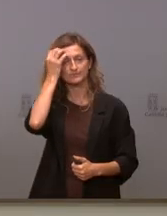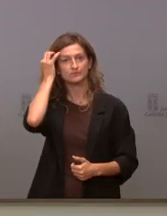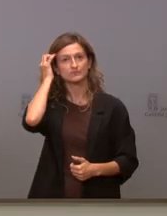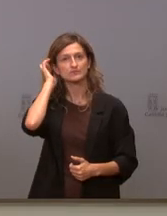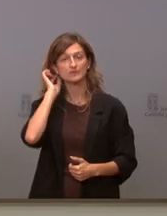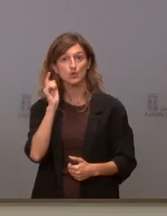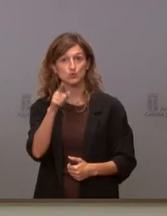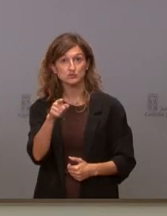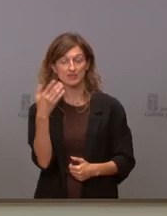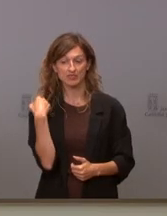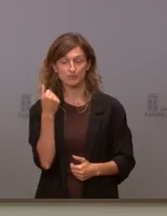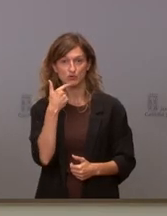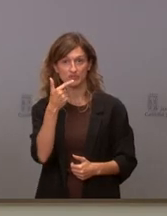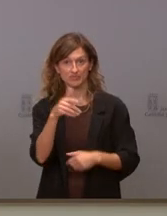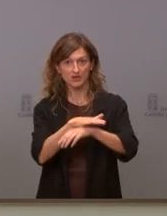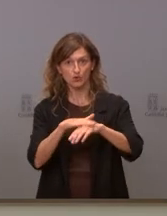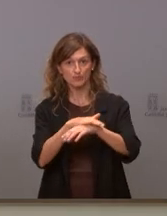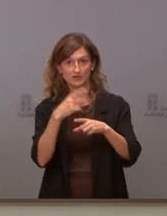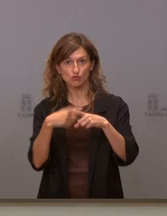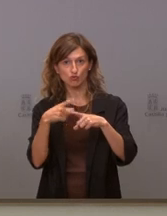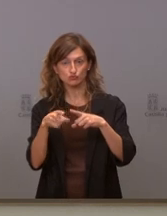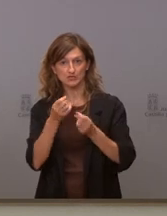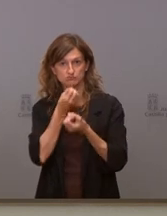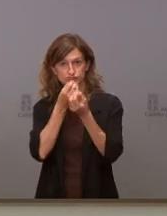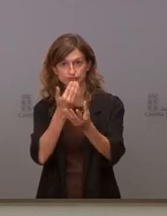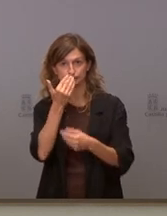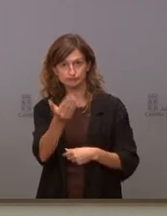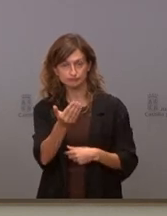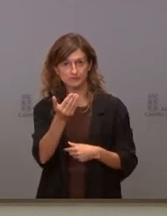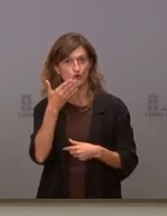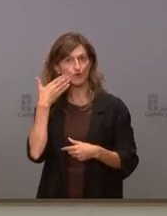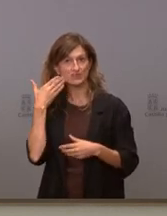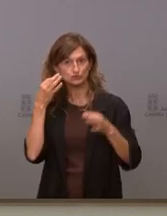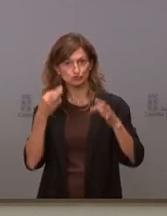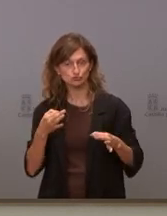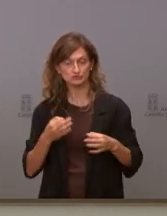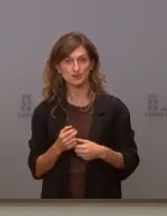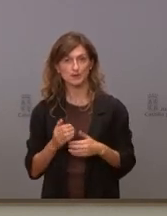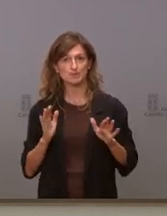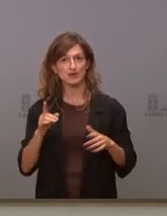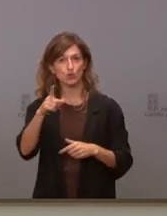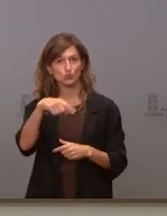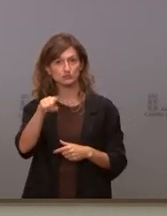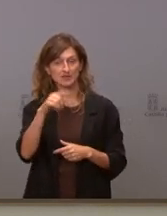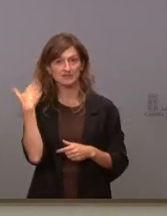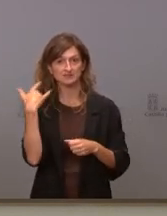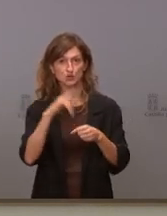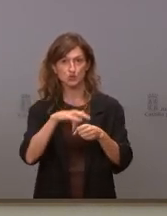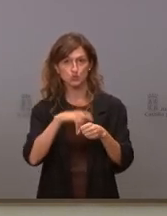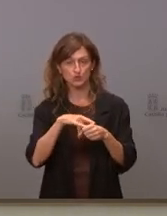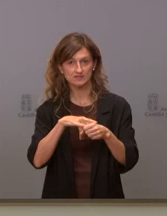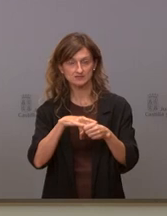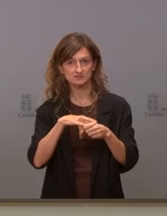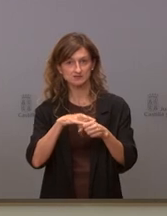Acaba de decir que ustedes son un Gobierno que se dicen las cosas a la cara y que hablan y que son honestos y sinceros. Sin embargo, ustedes el lunes se encuentran